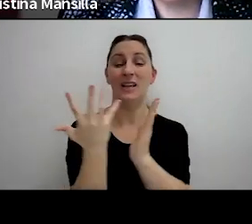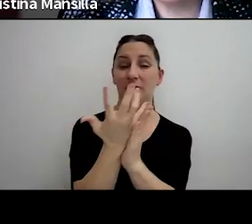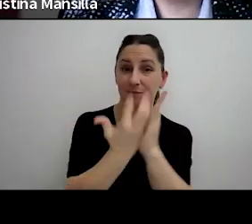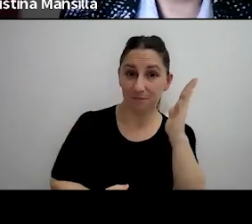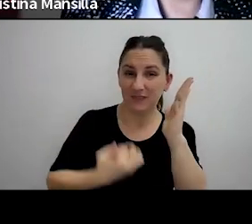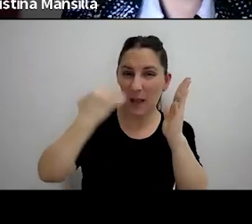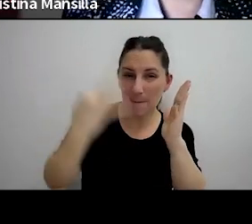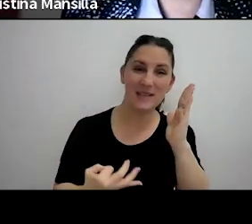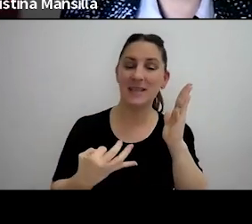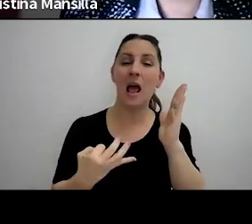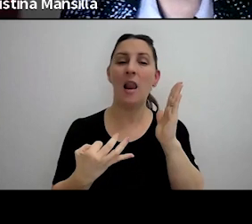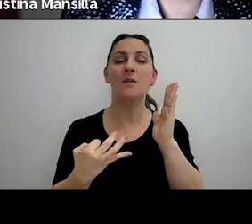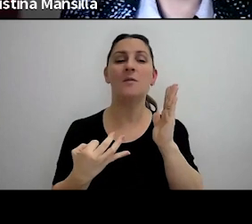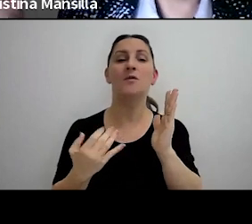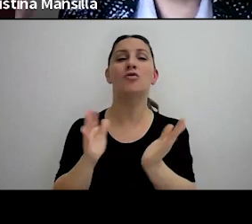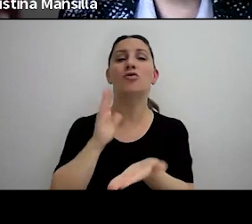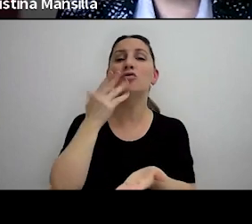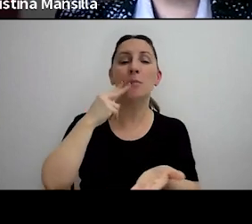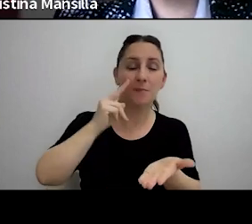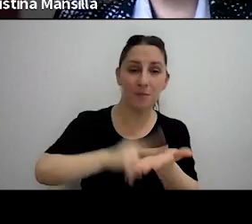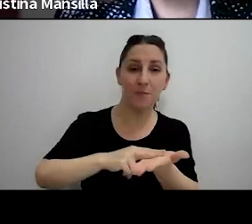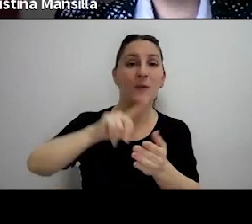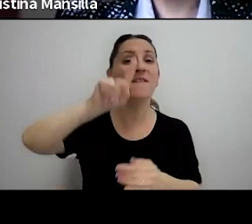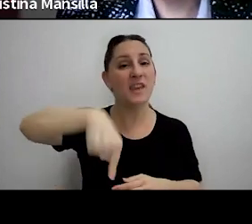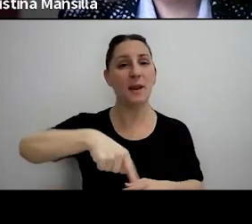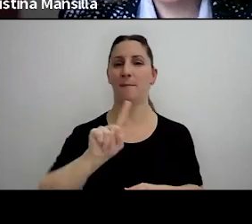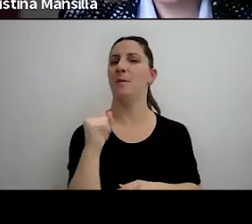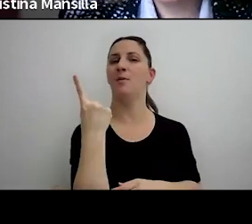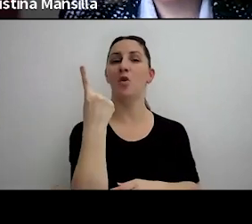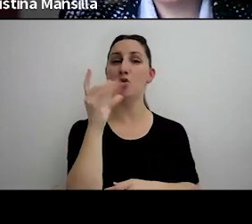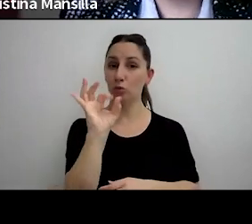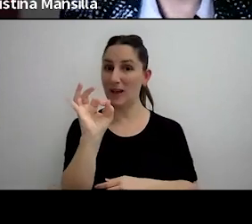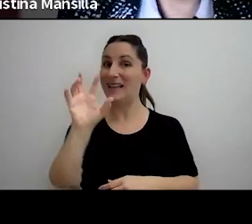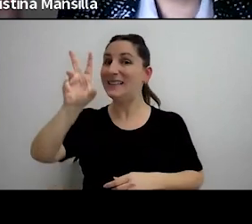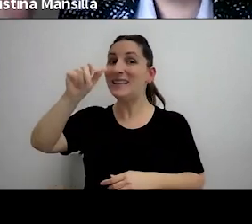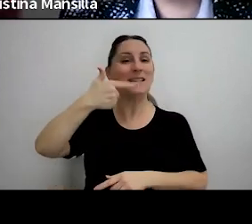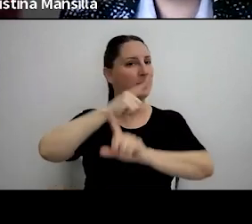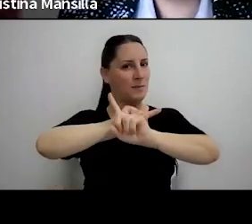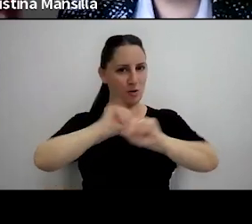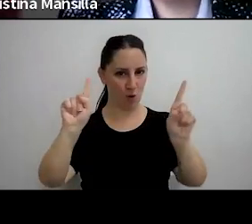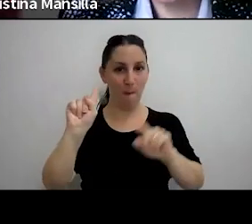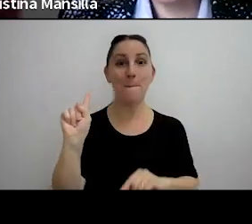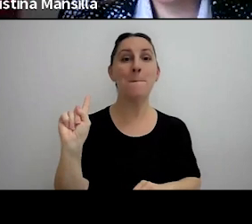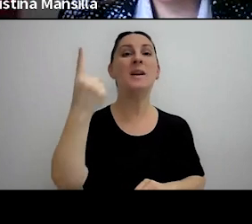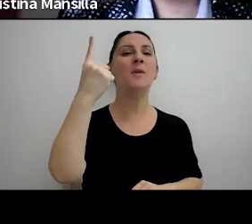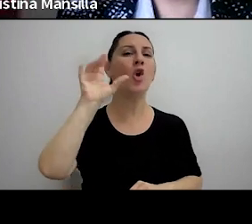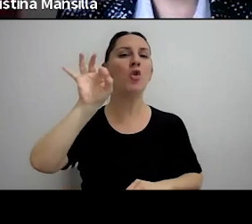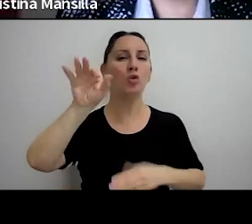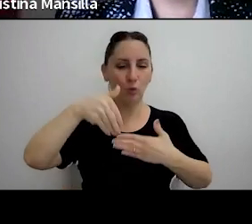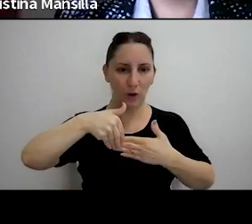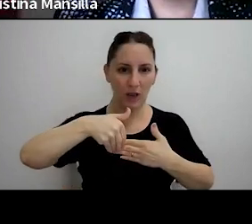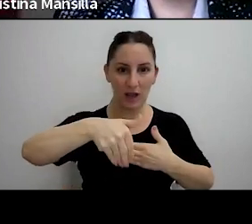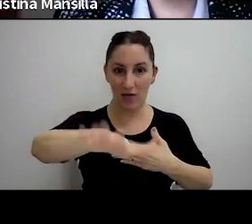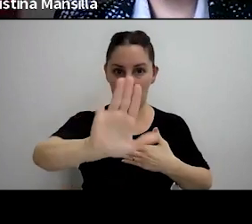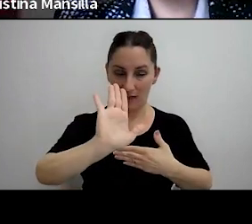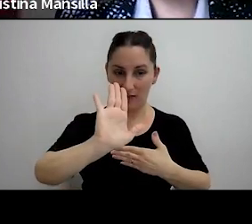incrementada sobre rentas de vengada desde el primero de octubre no treinta de septiembre primero de octubre no